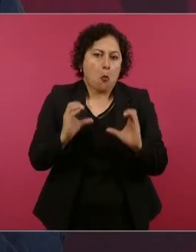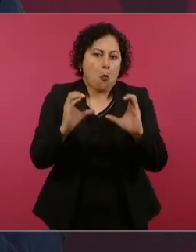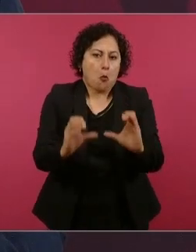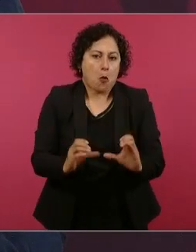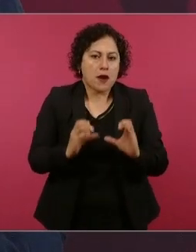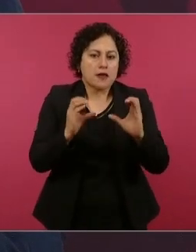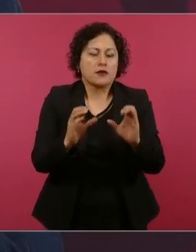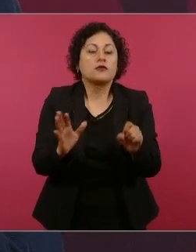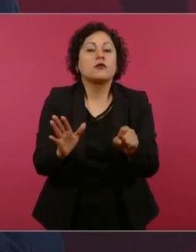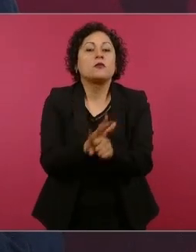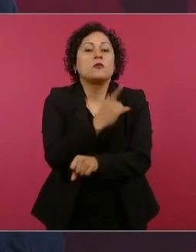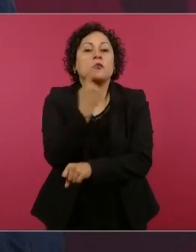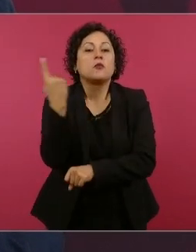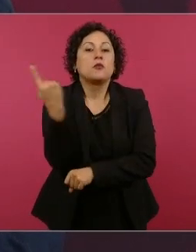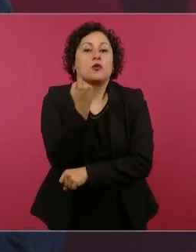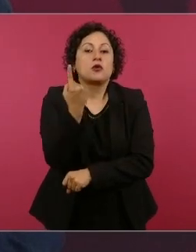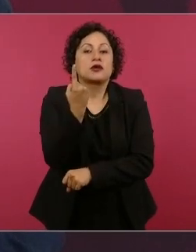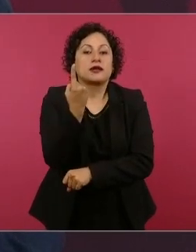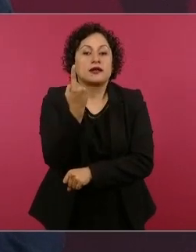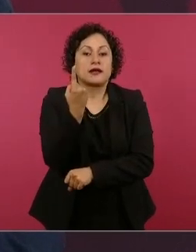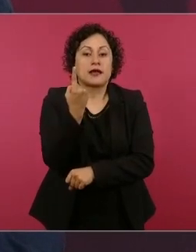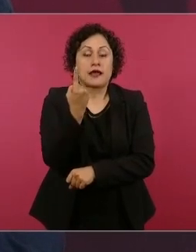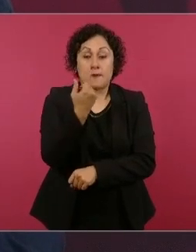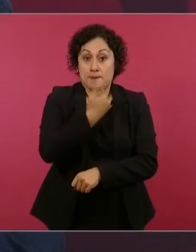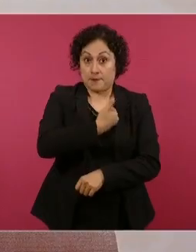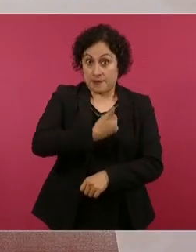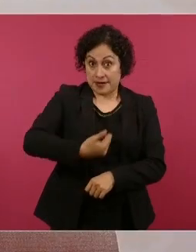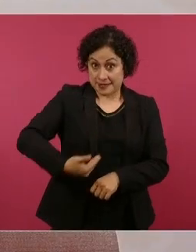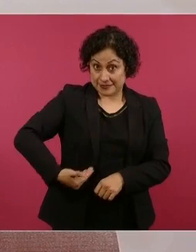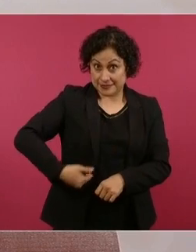pero no antirreligioso.